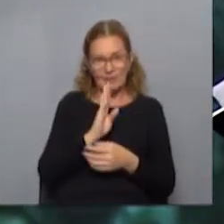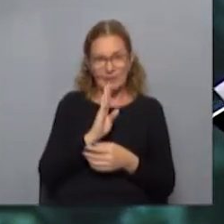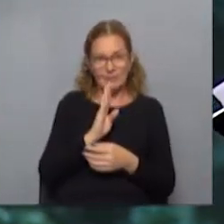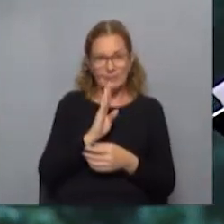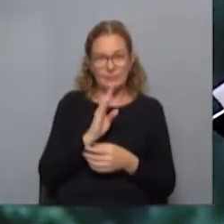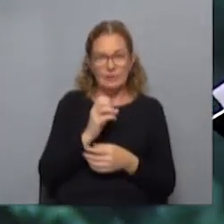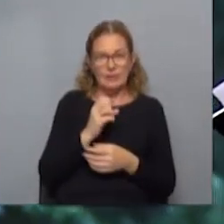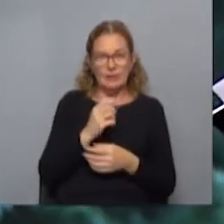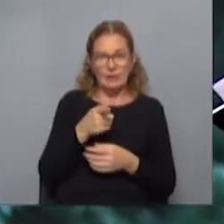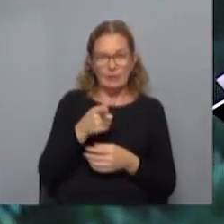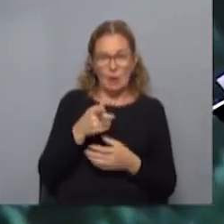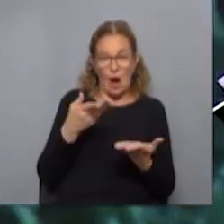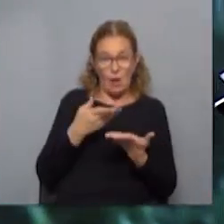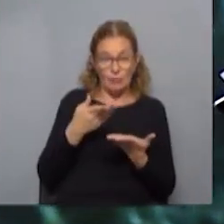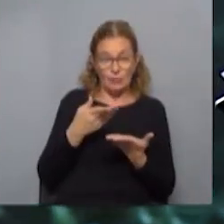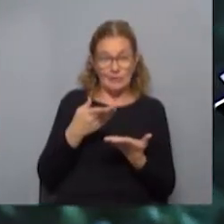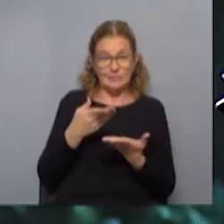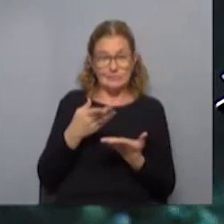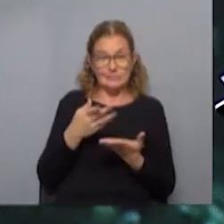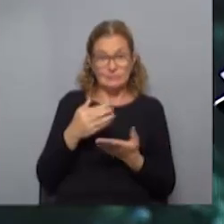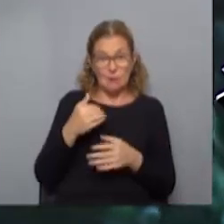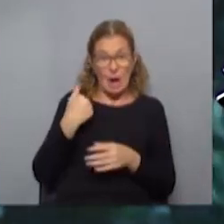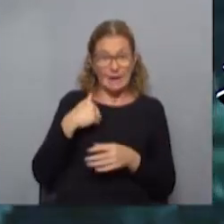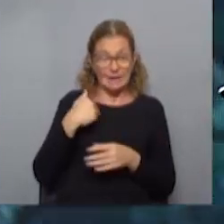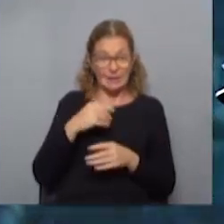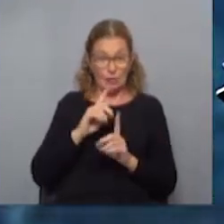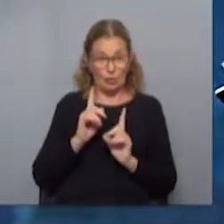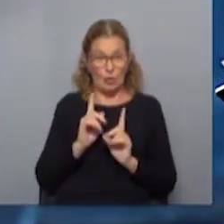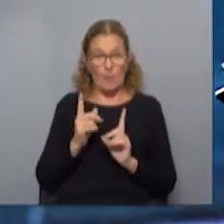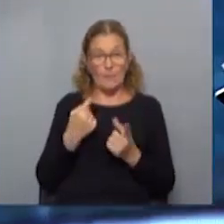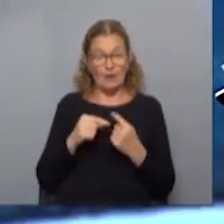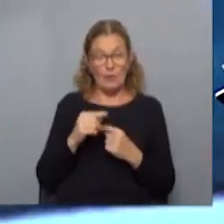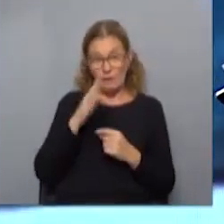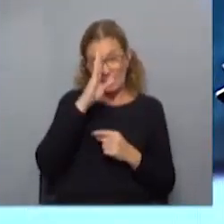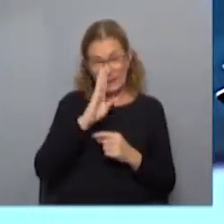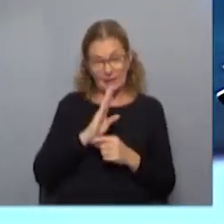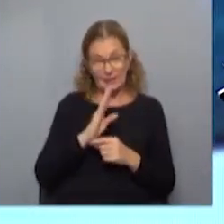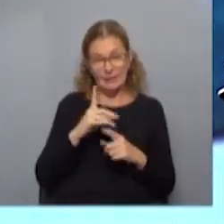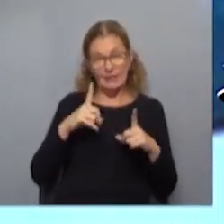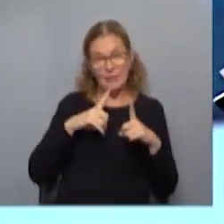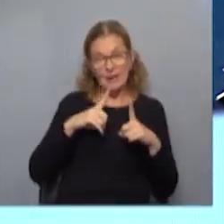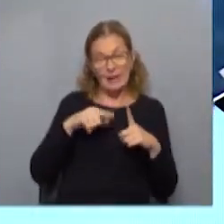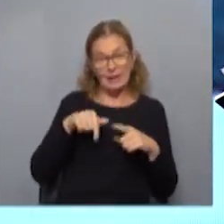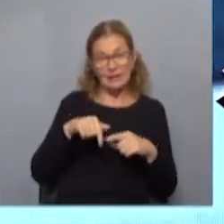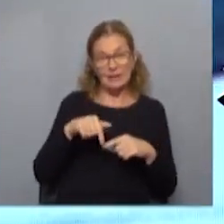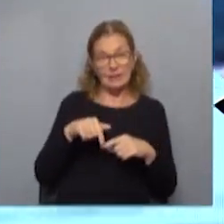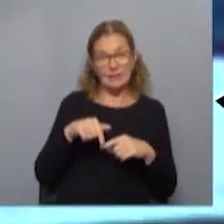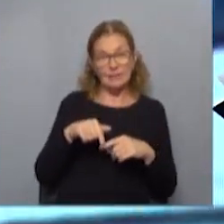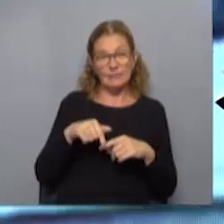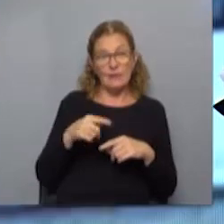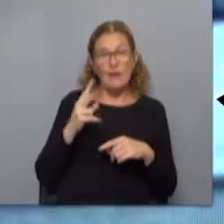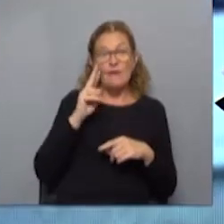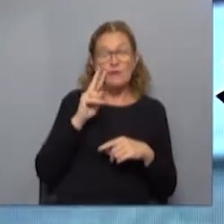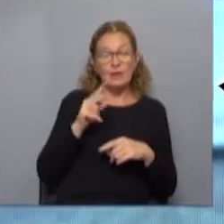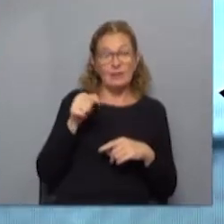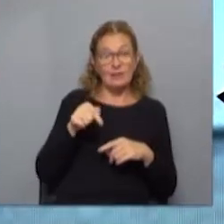bastante favorable en estos momentos, no tanto así para los argentinos. Pero de la parte de Brasil se espera que este fin de semana ver